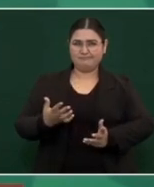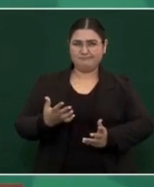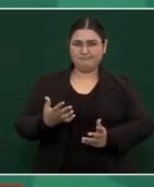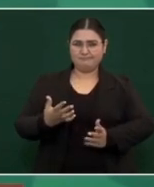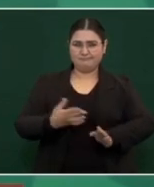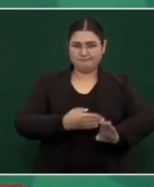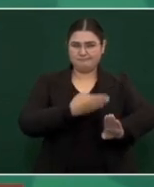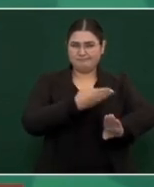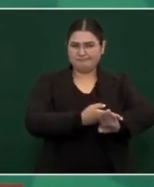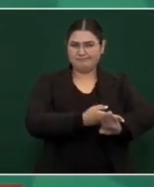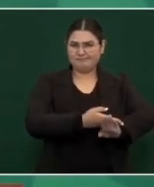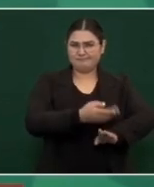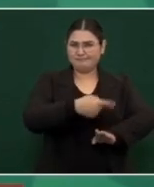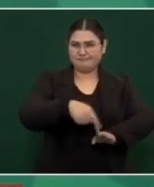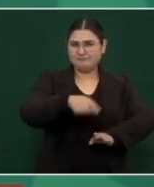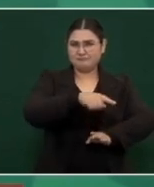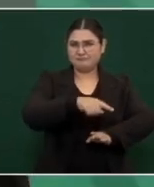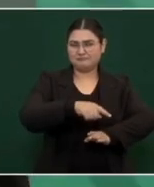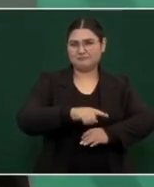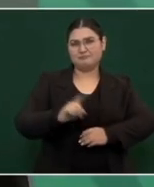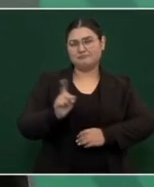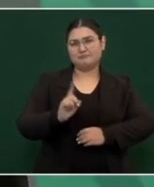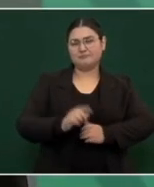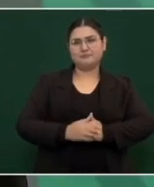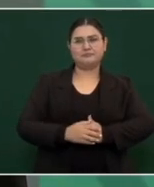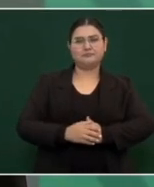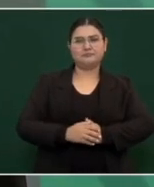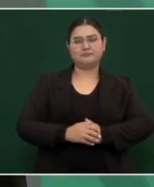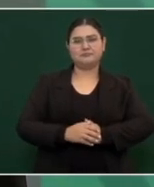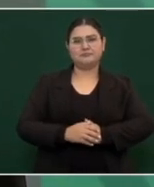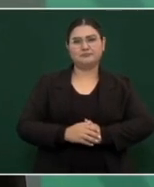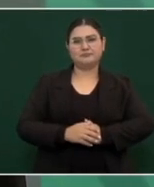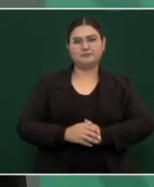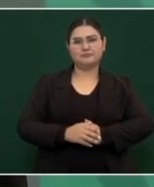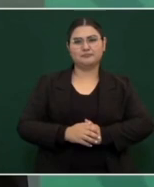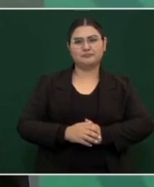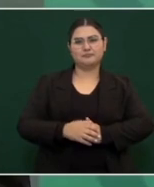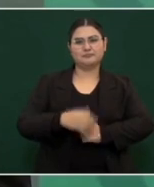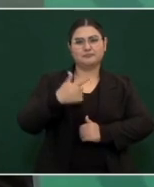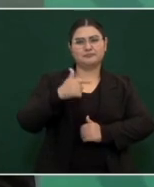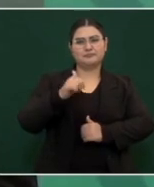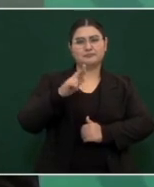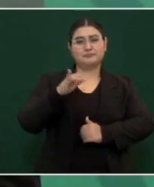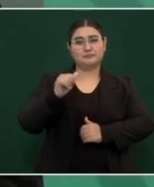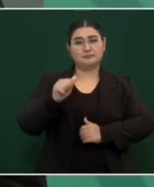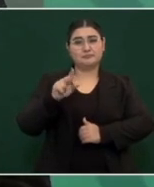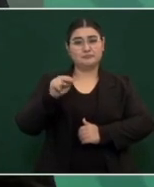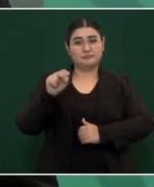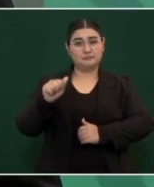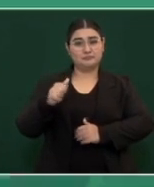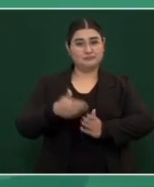García Luna no se toca,